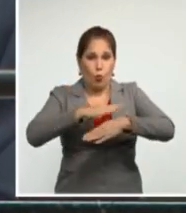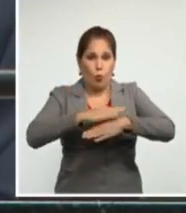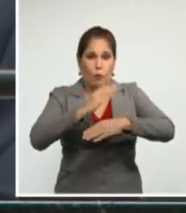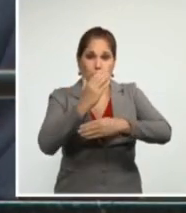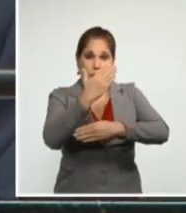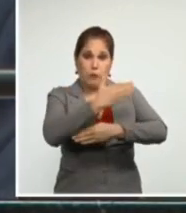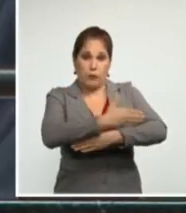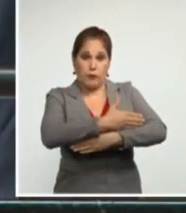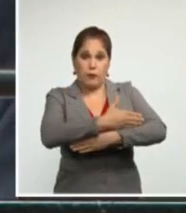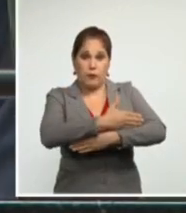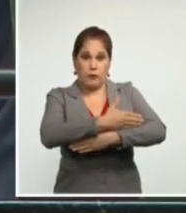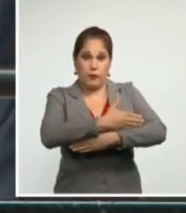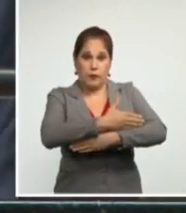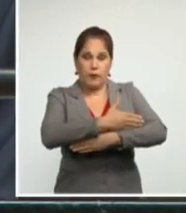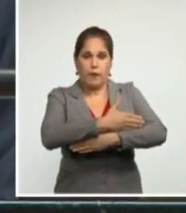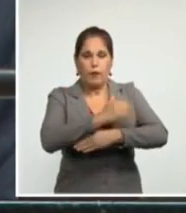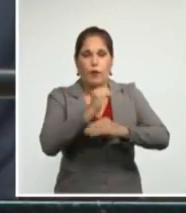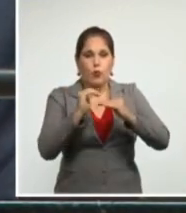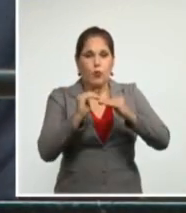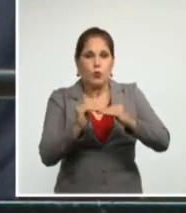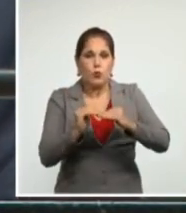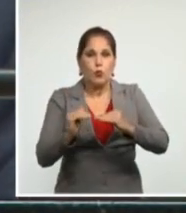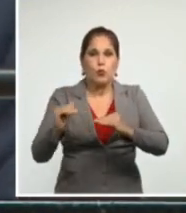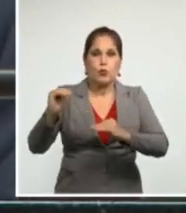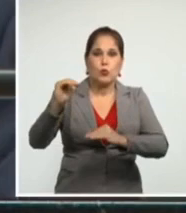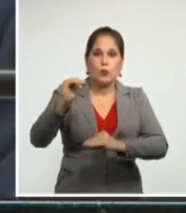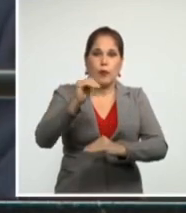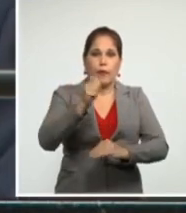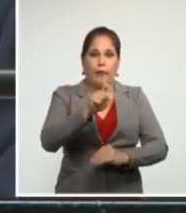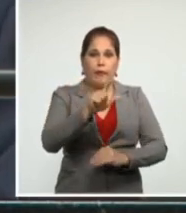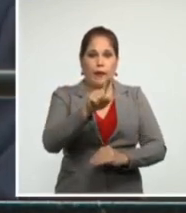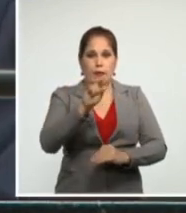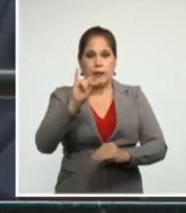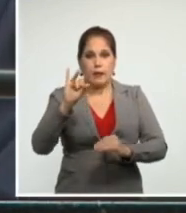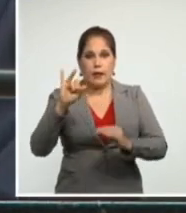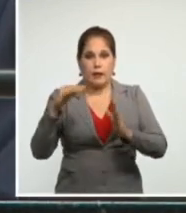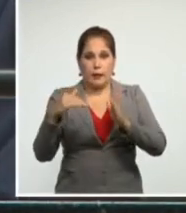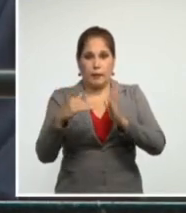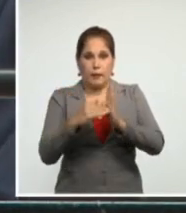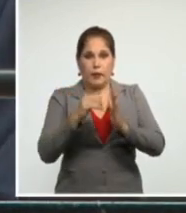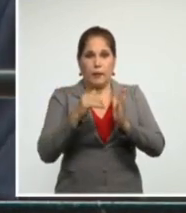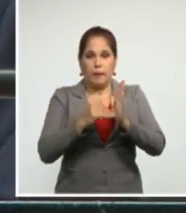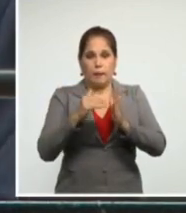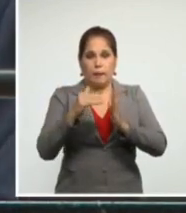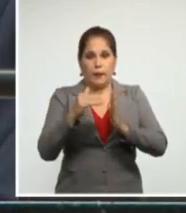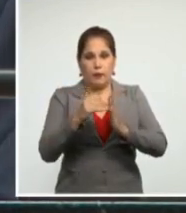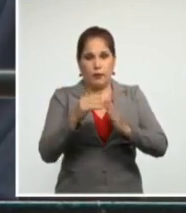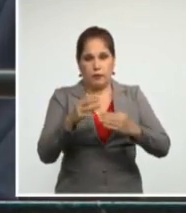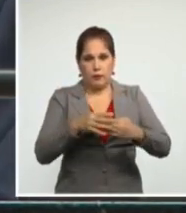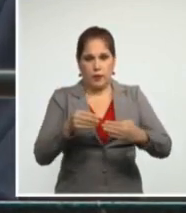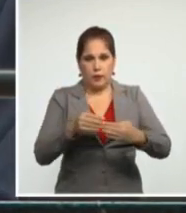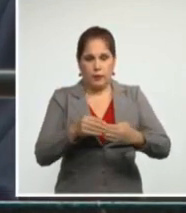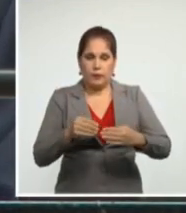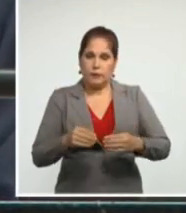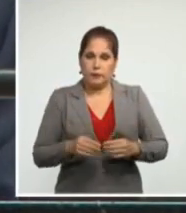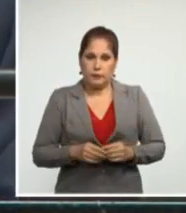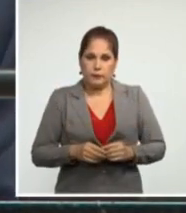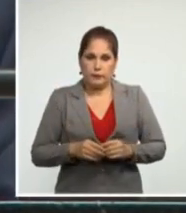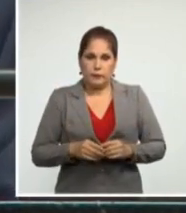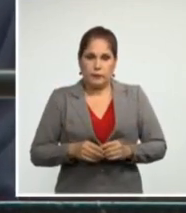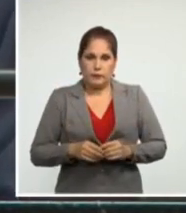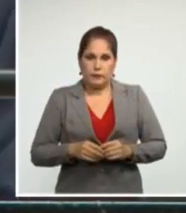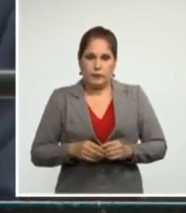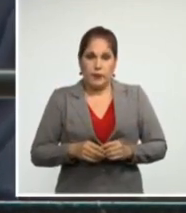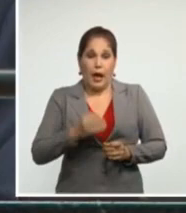fueron superiores a los 17 mil millones de dólares. Los